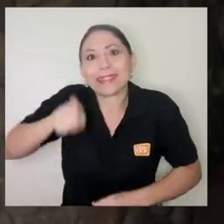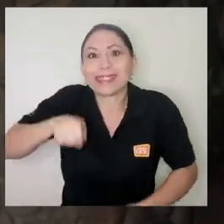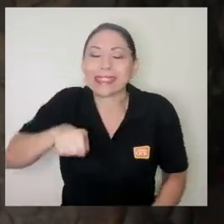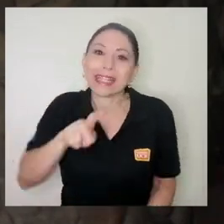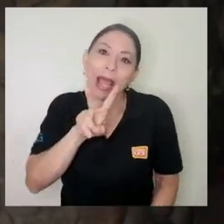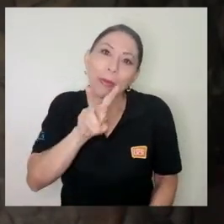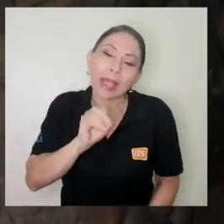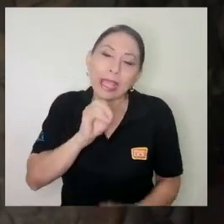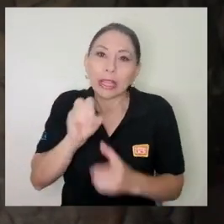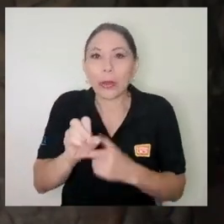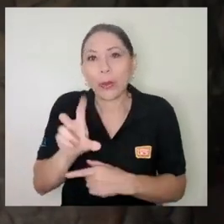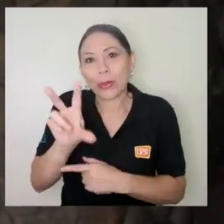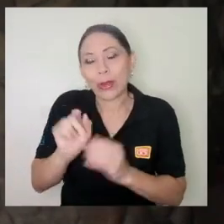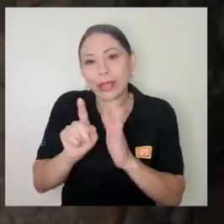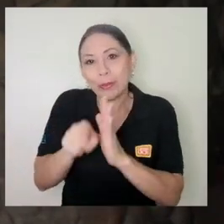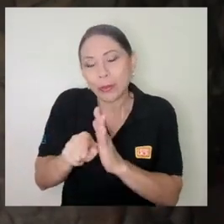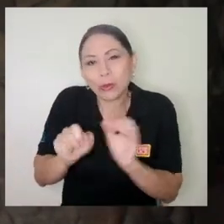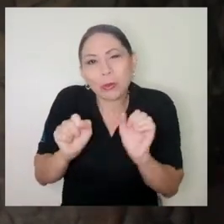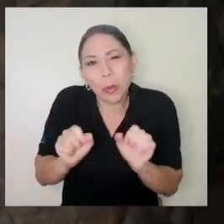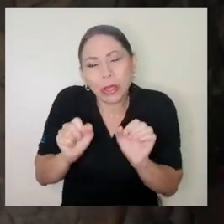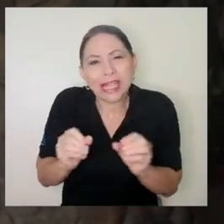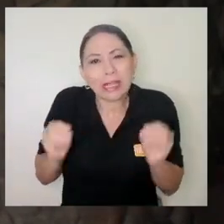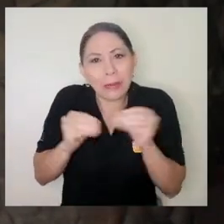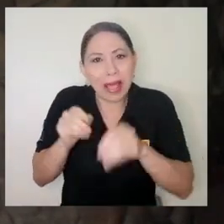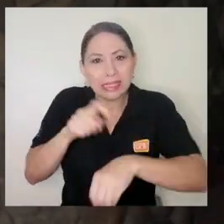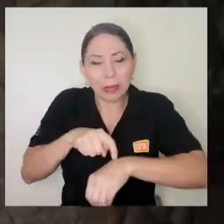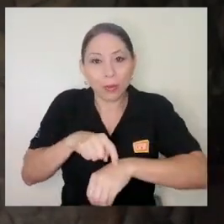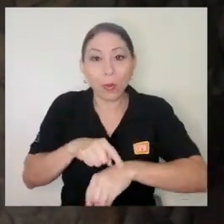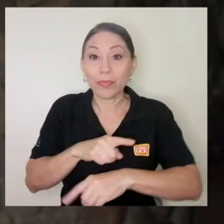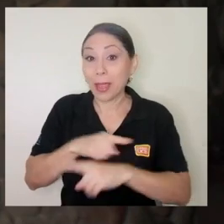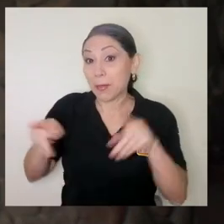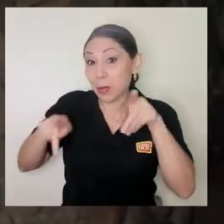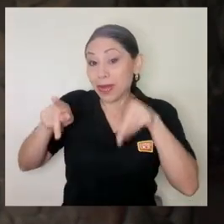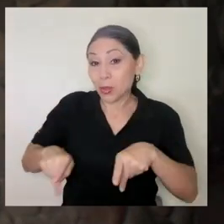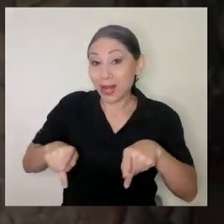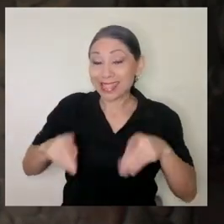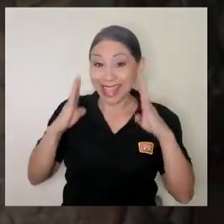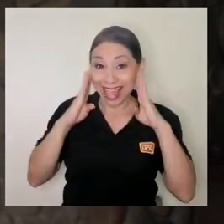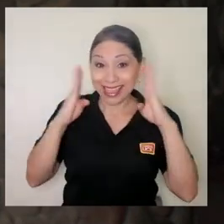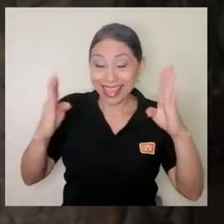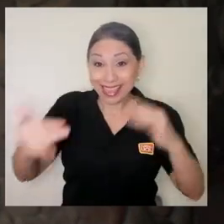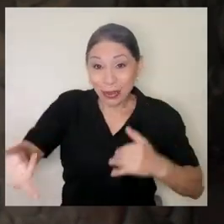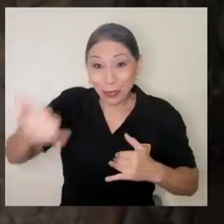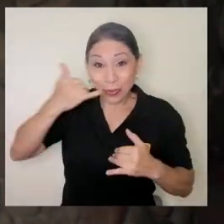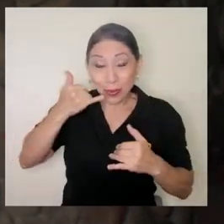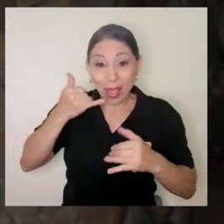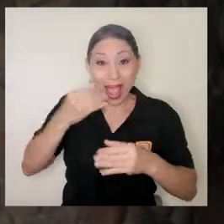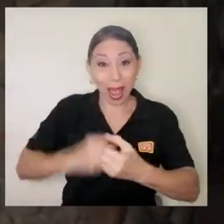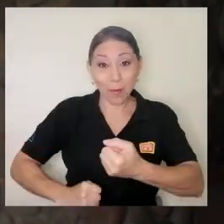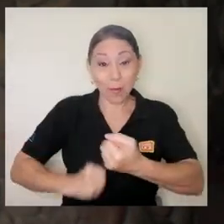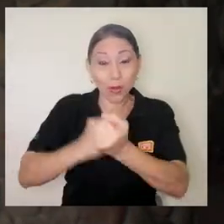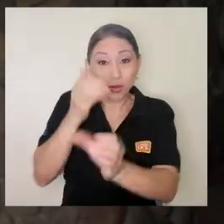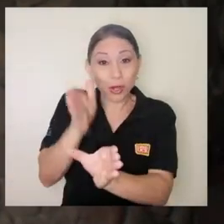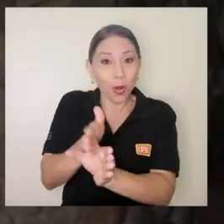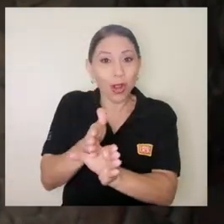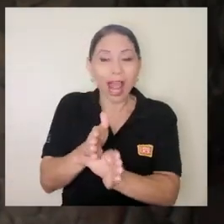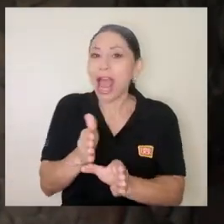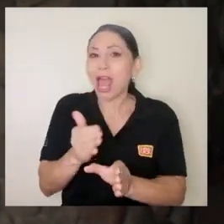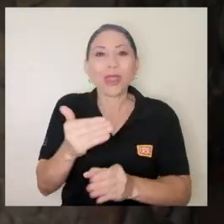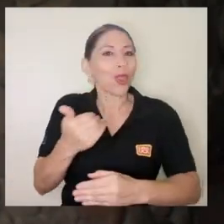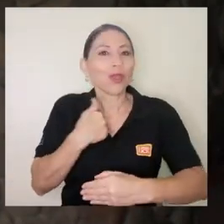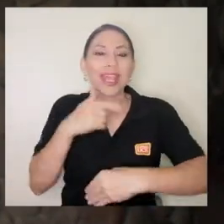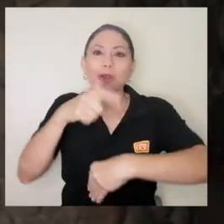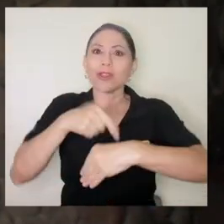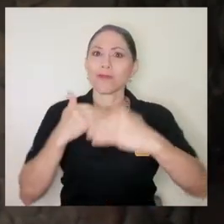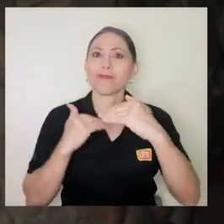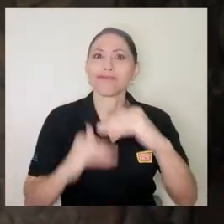más de 20 minutos, 30 minutos y podría ser un poquito más, ¿verdad? los operadores del despacho de apoyo psicológico no tienen un tiempo establecido